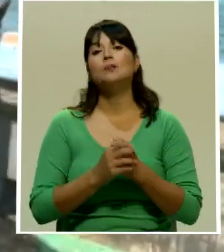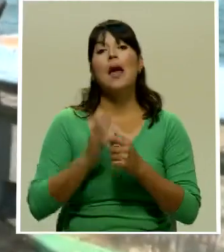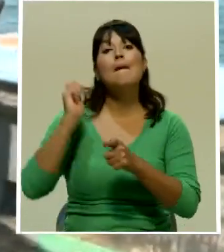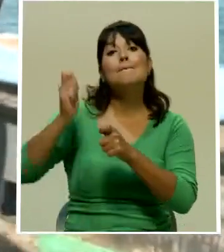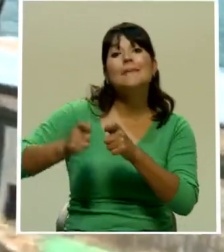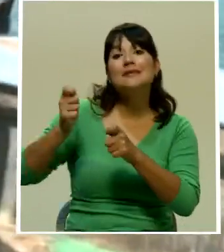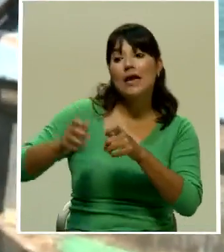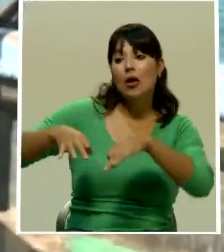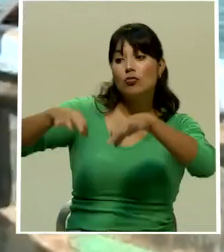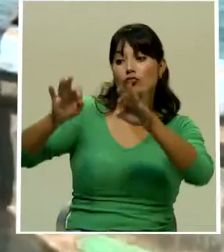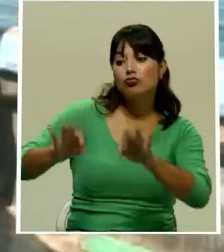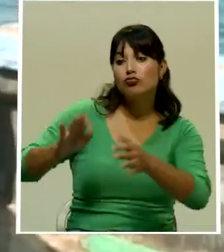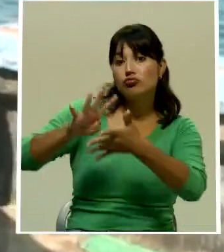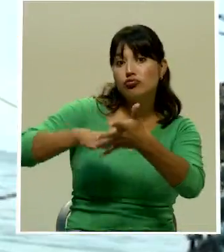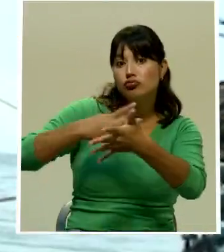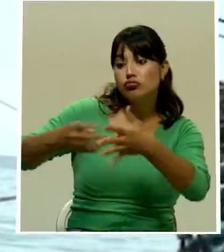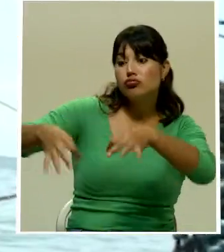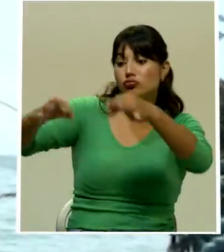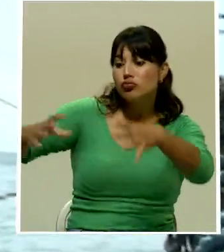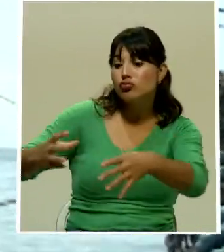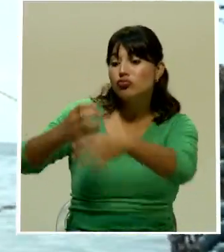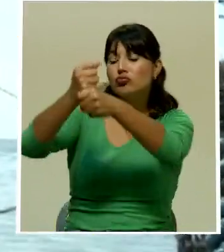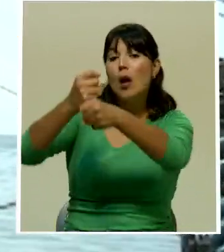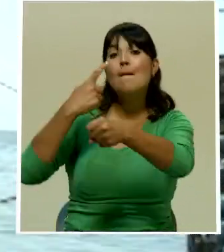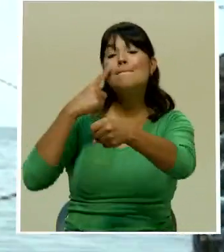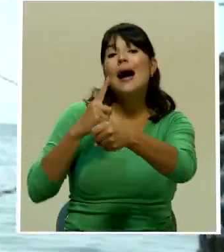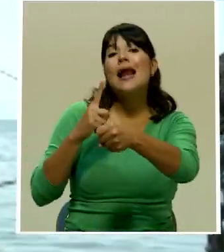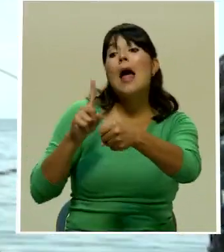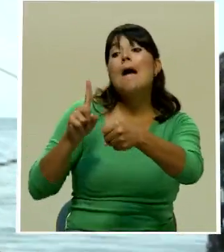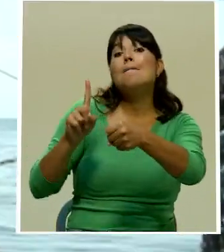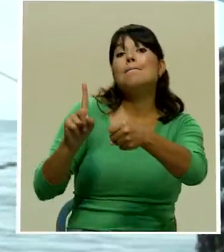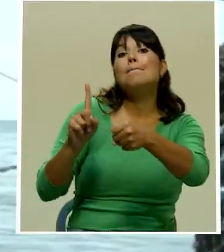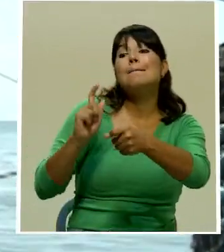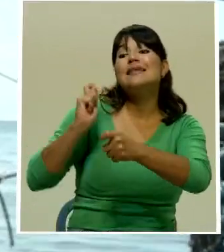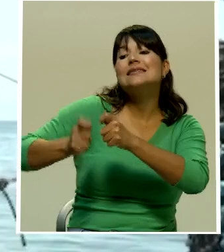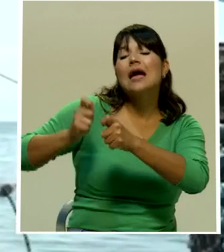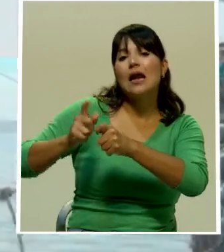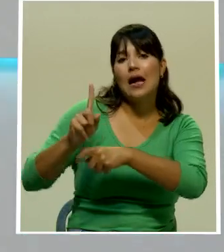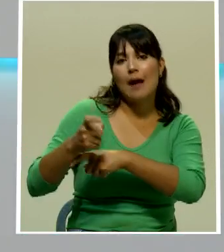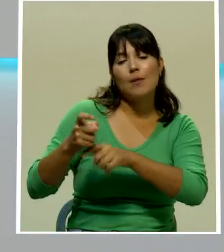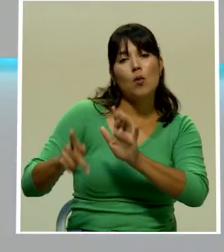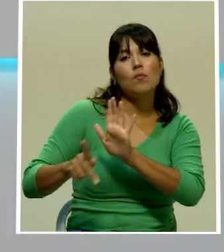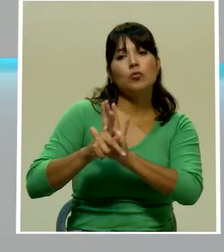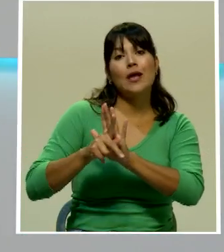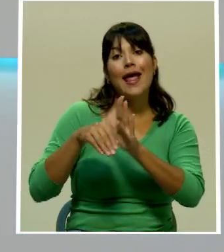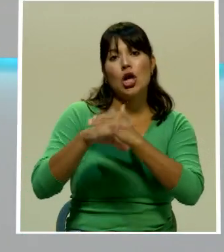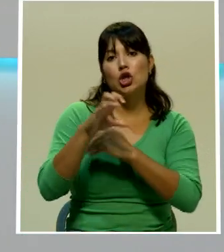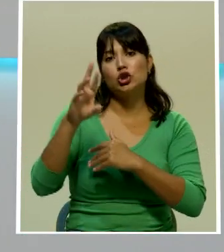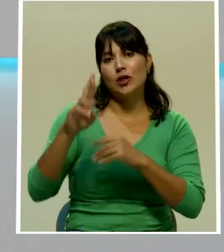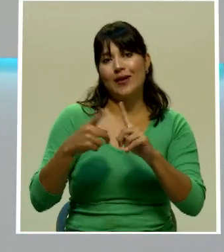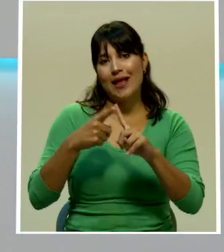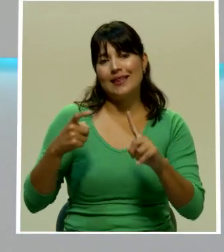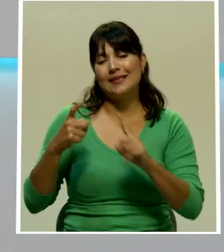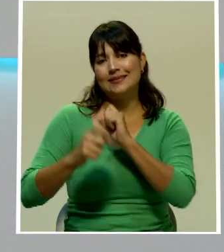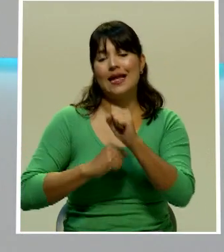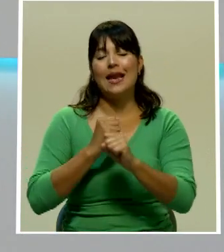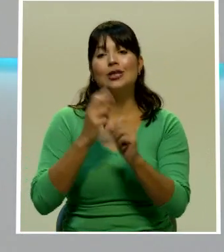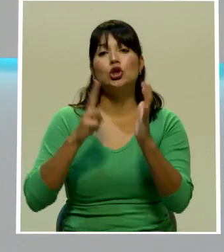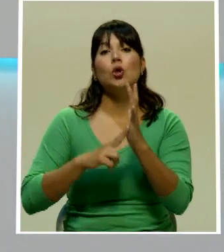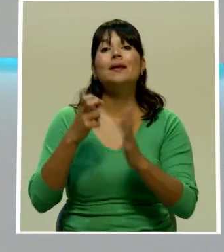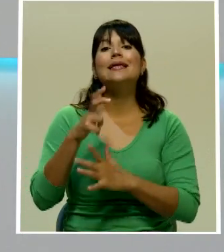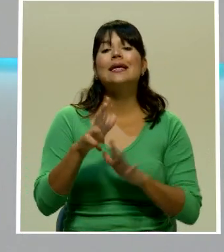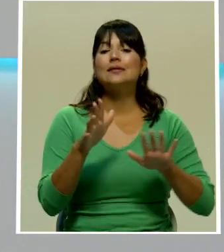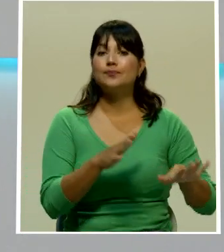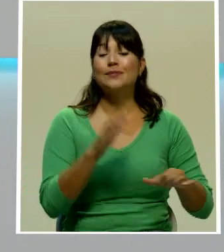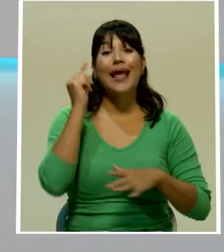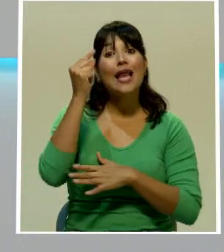arrastre una técnica para pescar camarón se prohibió en nuestro país desde el 2013 el gobierno de la república y el poder